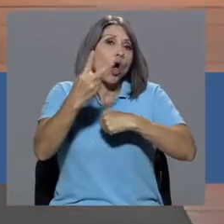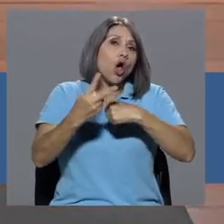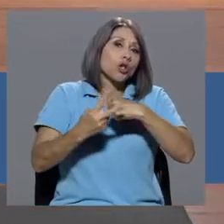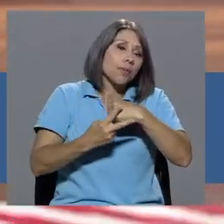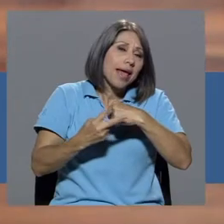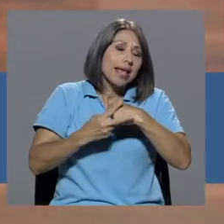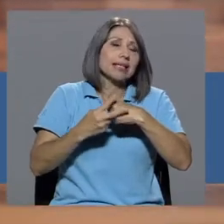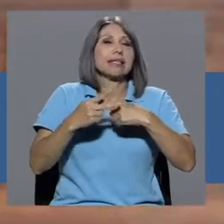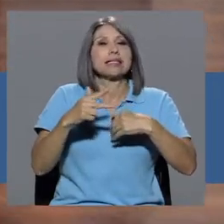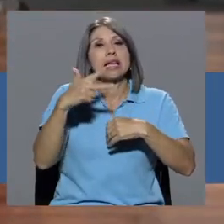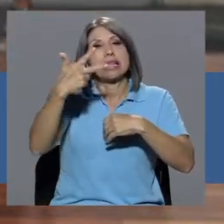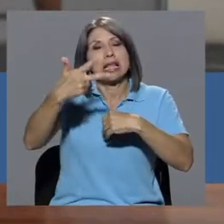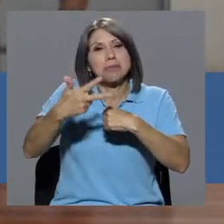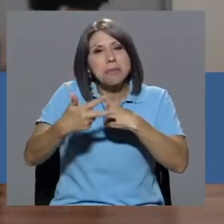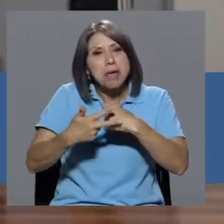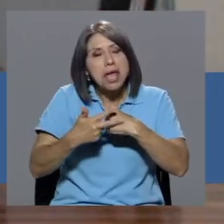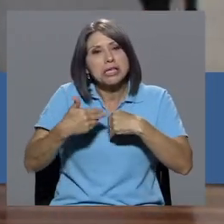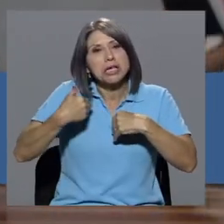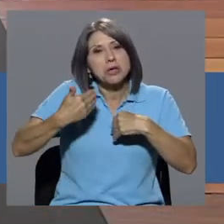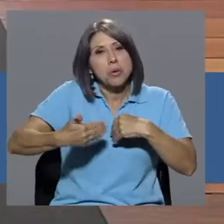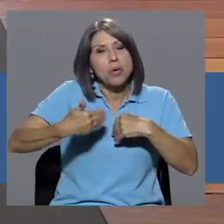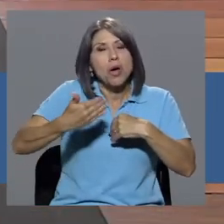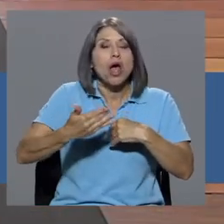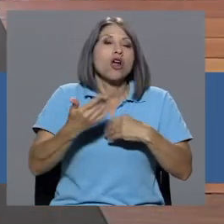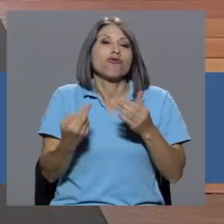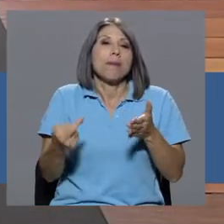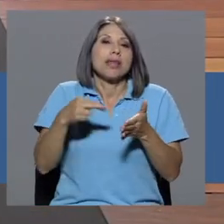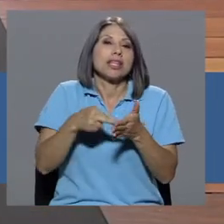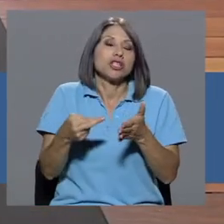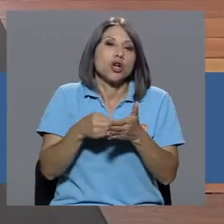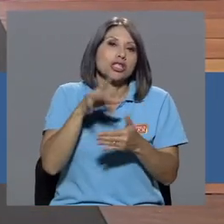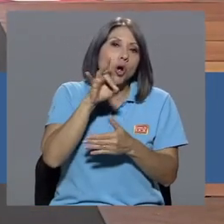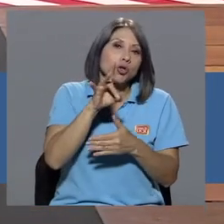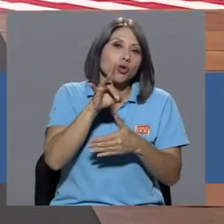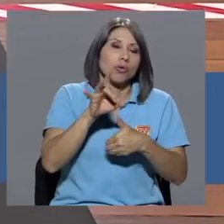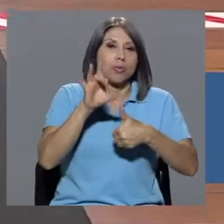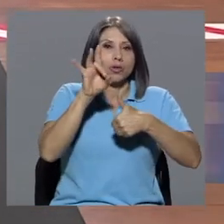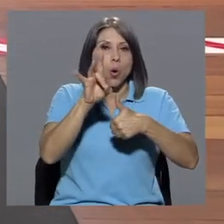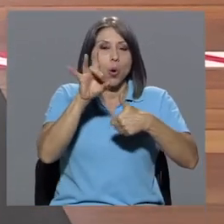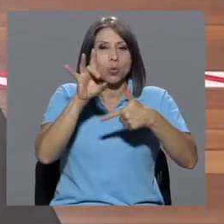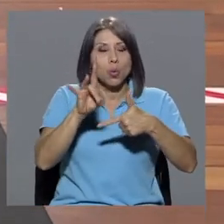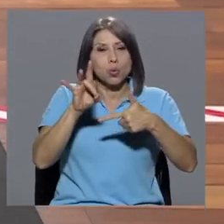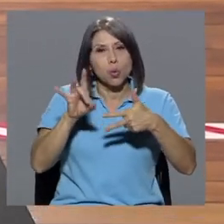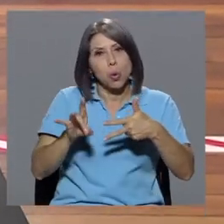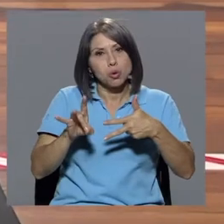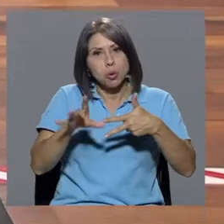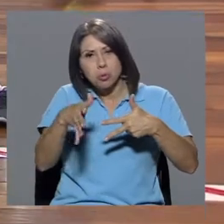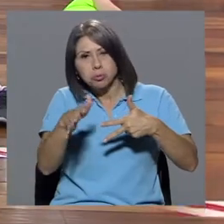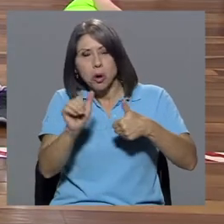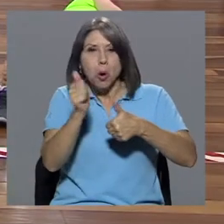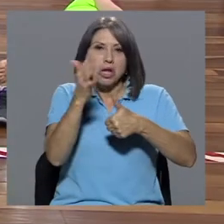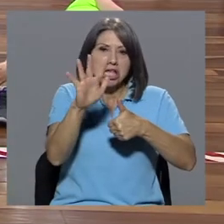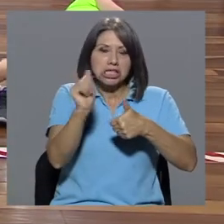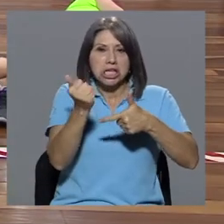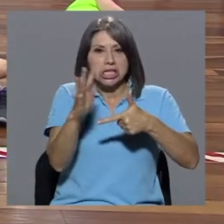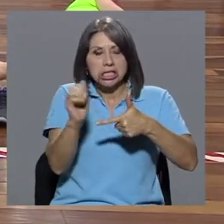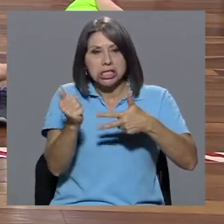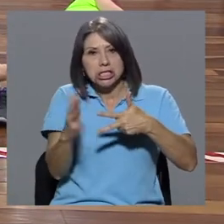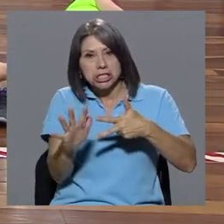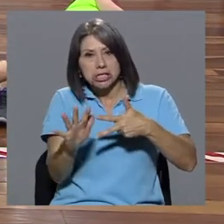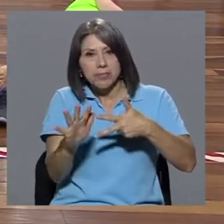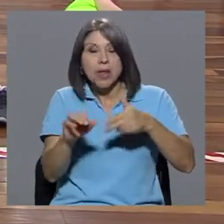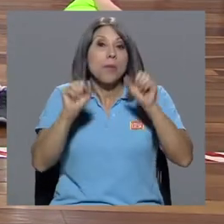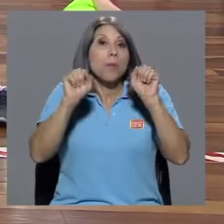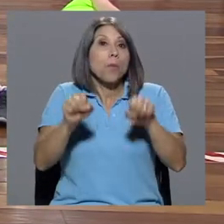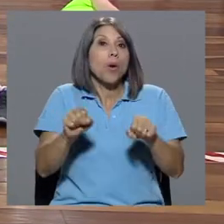series de este ejercicio, cerca de unas ocho a quince repeticiones. Depende de nuestro nivel, podemos añadir